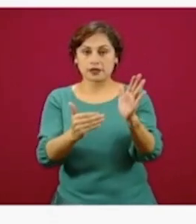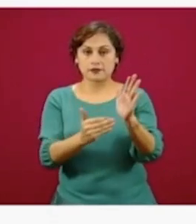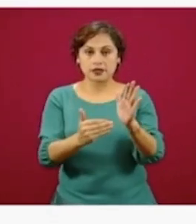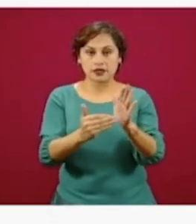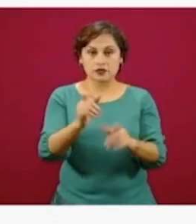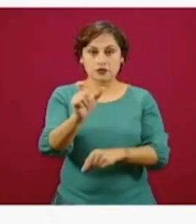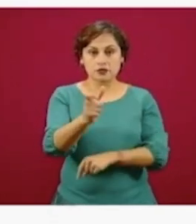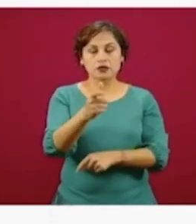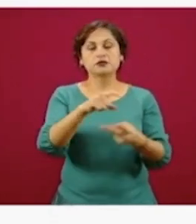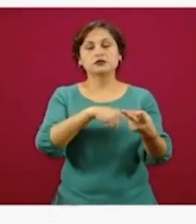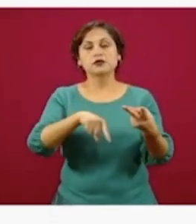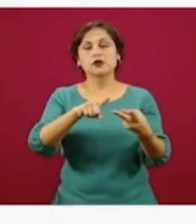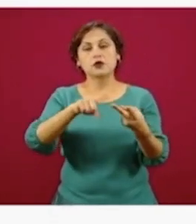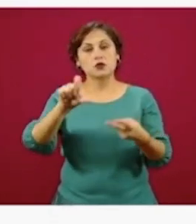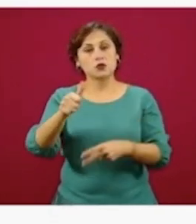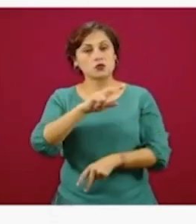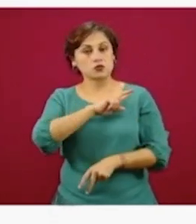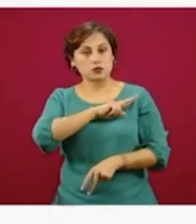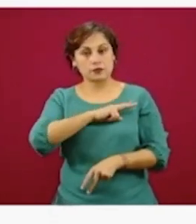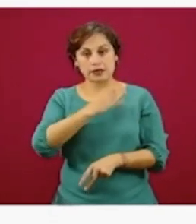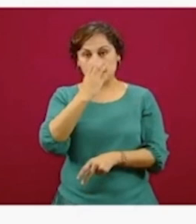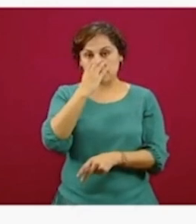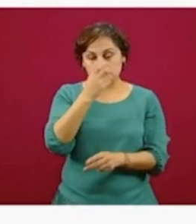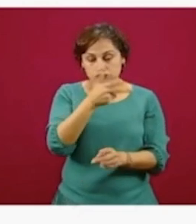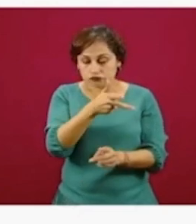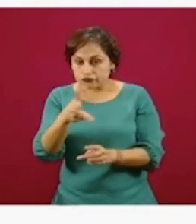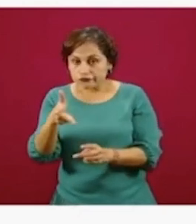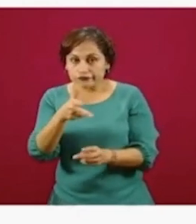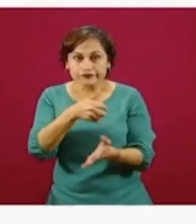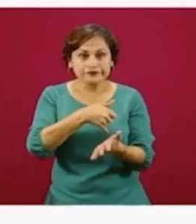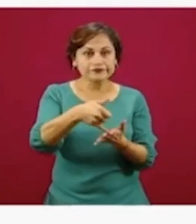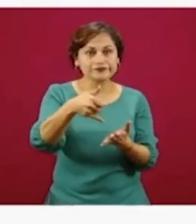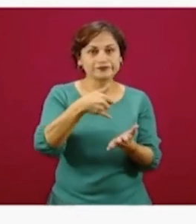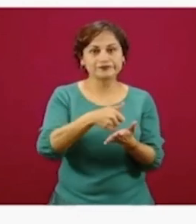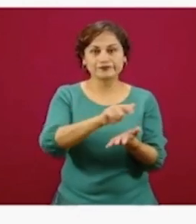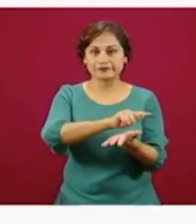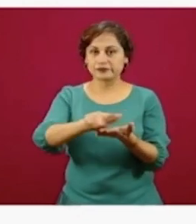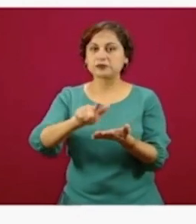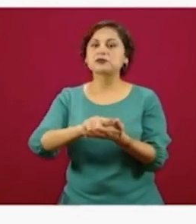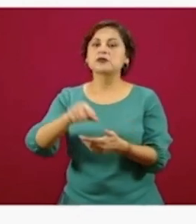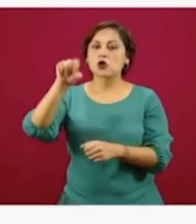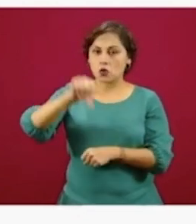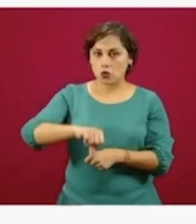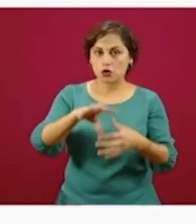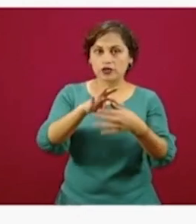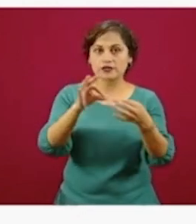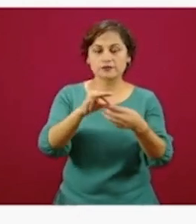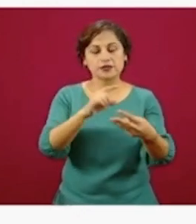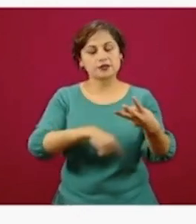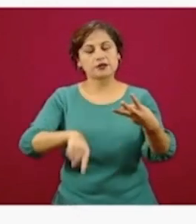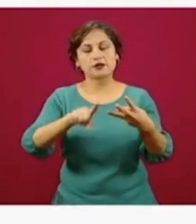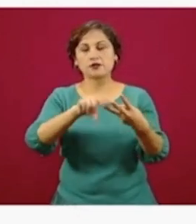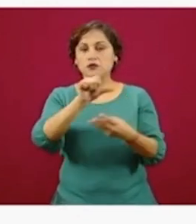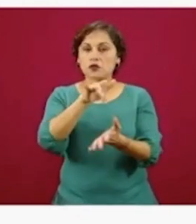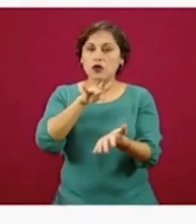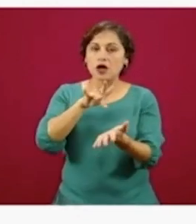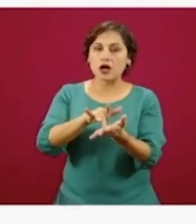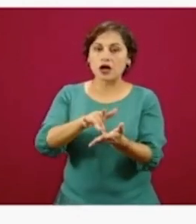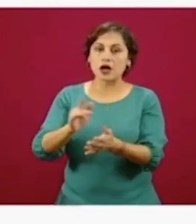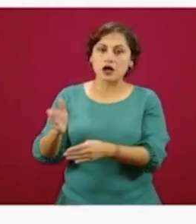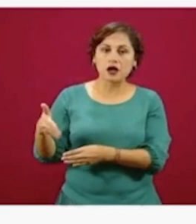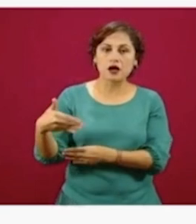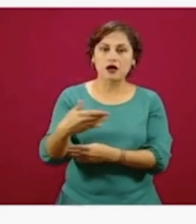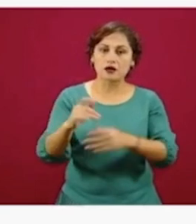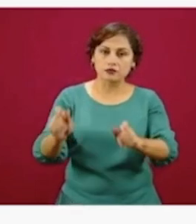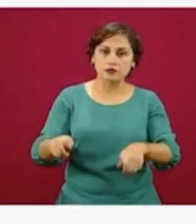programa de fertilizantes que abordaremos el día de hoy, así como también el de apoyo para la pesca, y también el cuarto programa